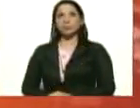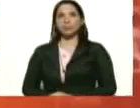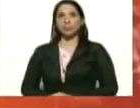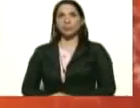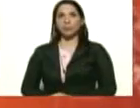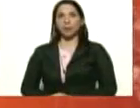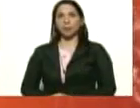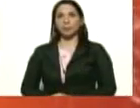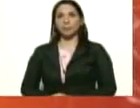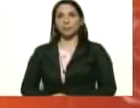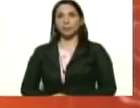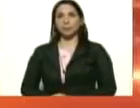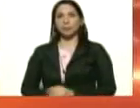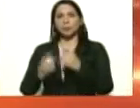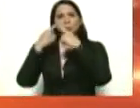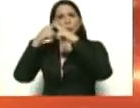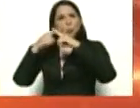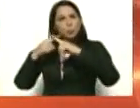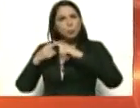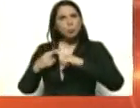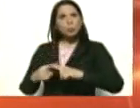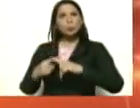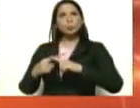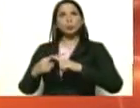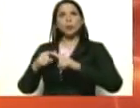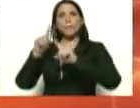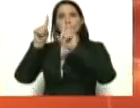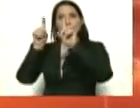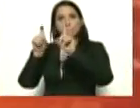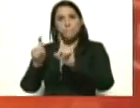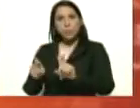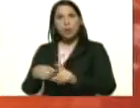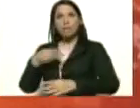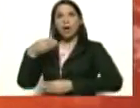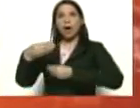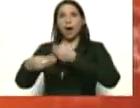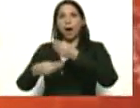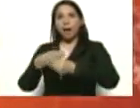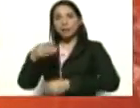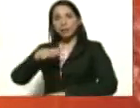las pruebas que se hacen en todo el país por miles todos los días